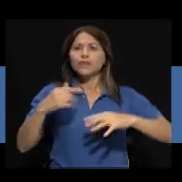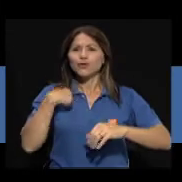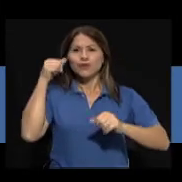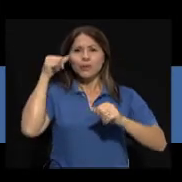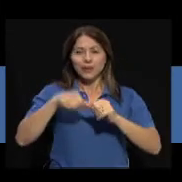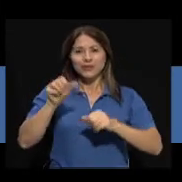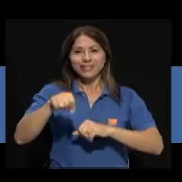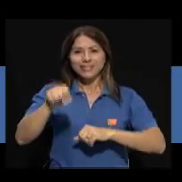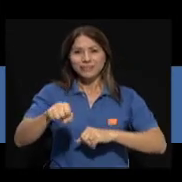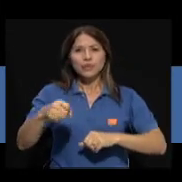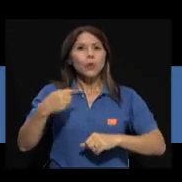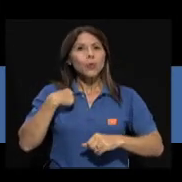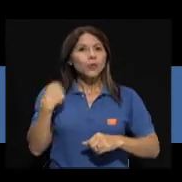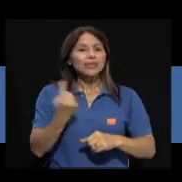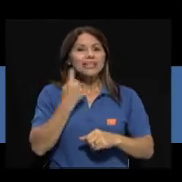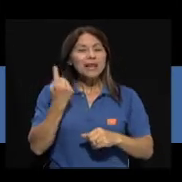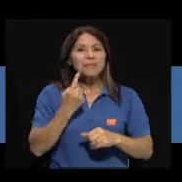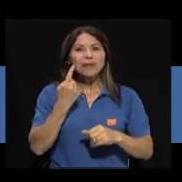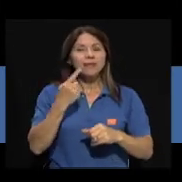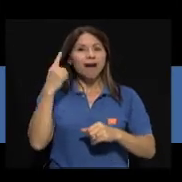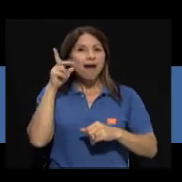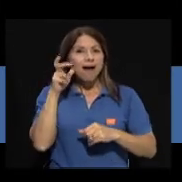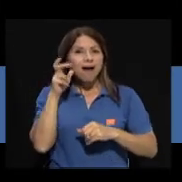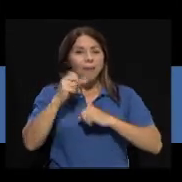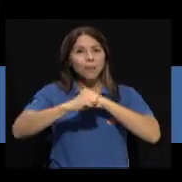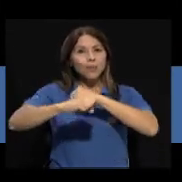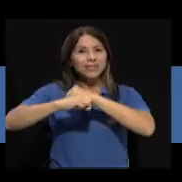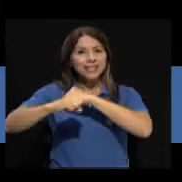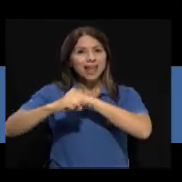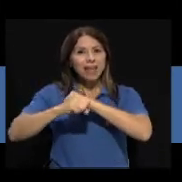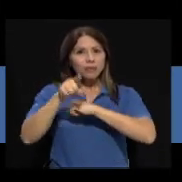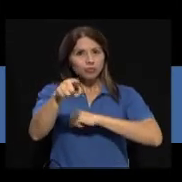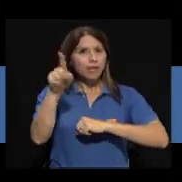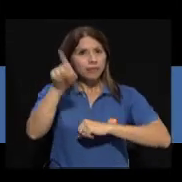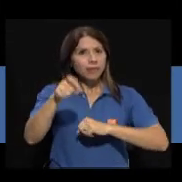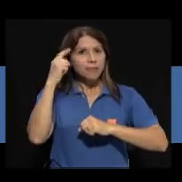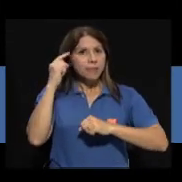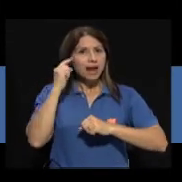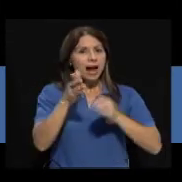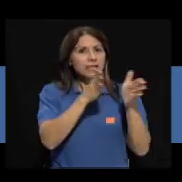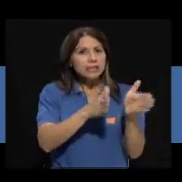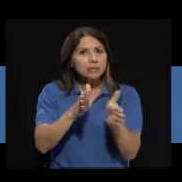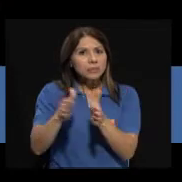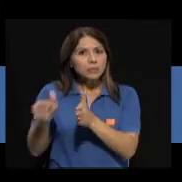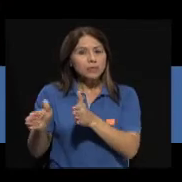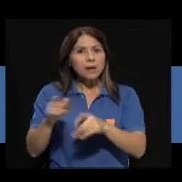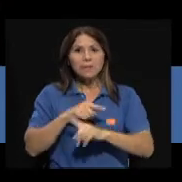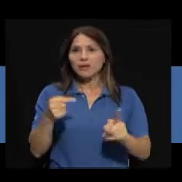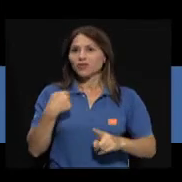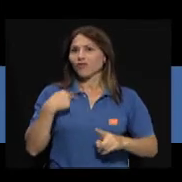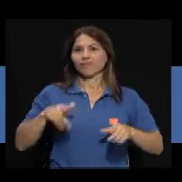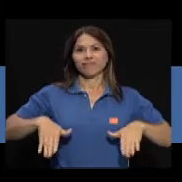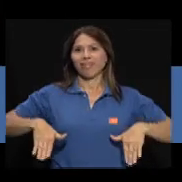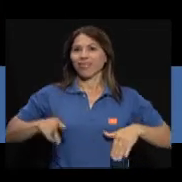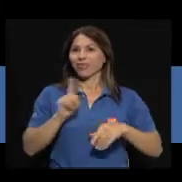hubo muy bien y empezaban a hacer la publicidad, prepara y prepara y de esta manera y luego acaba y ya después ya no, yo ahora yo no, no estoy